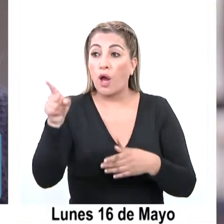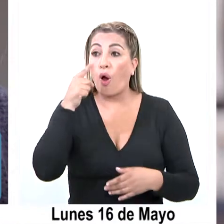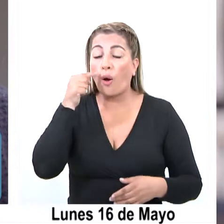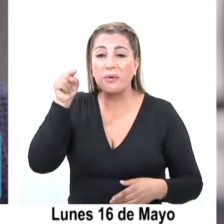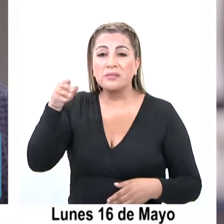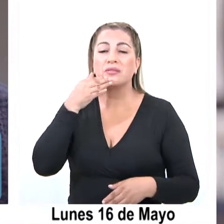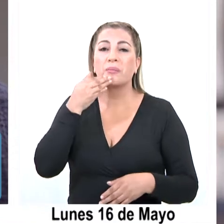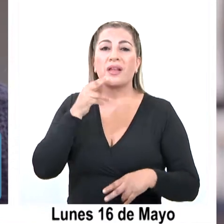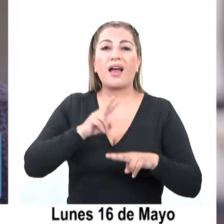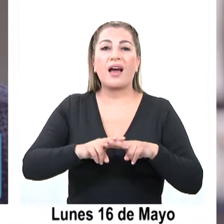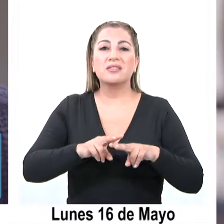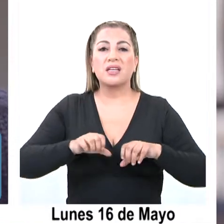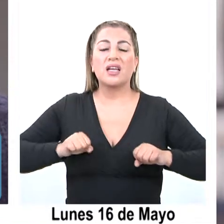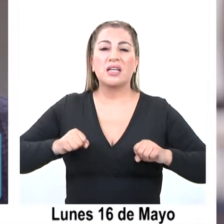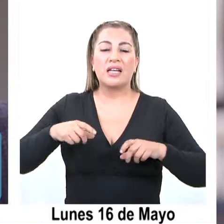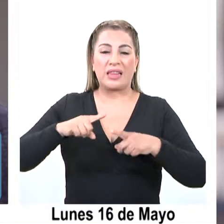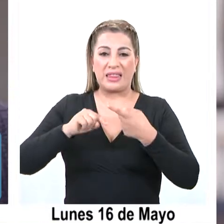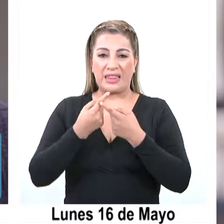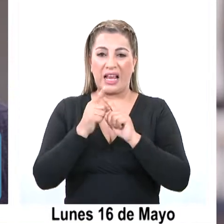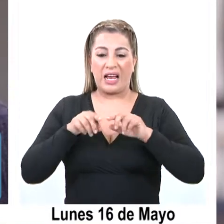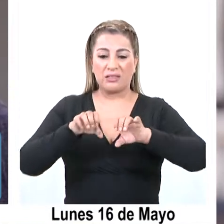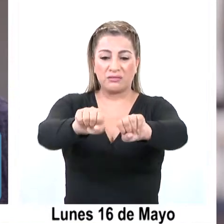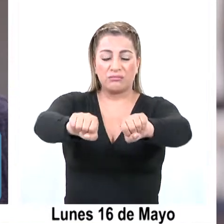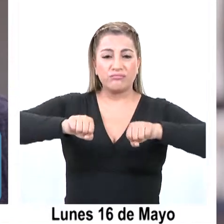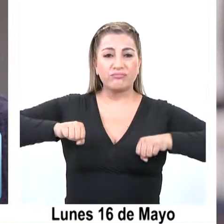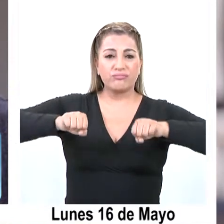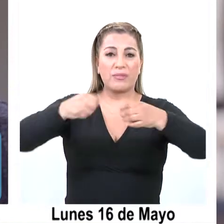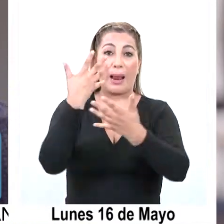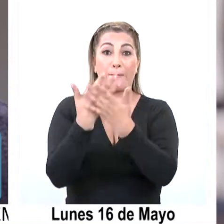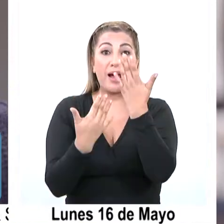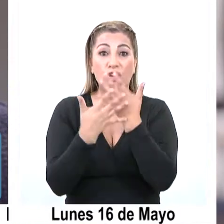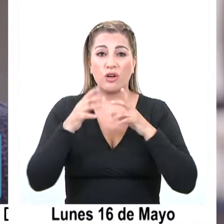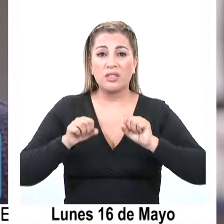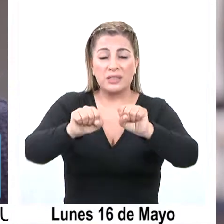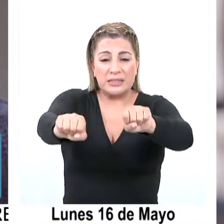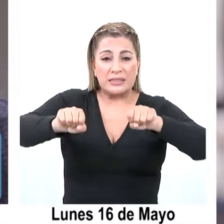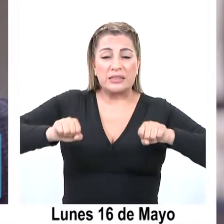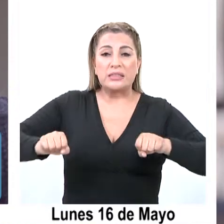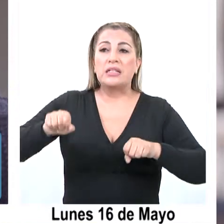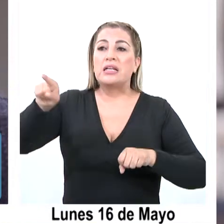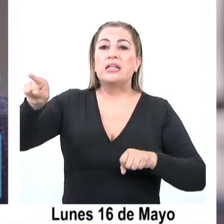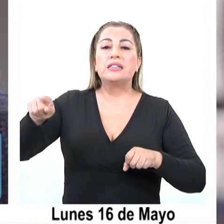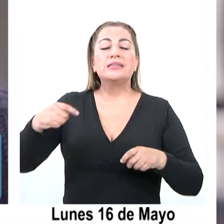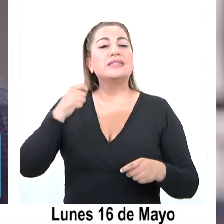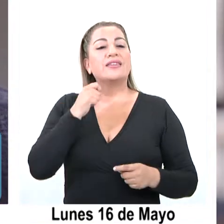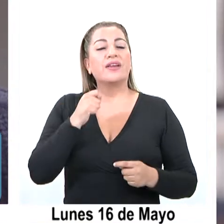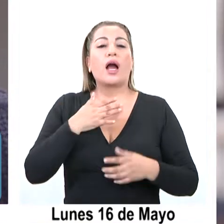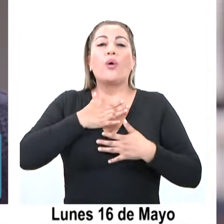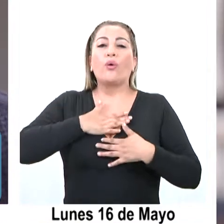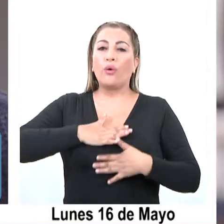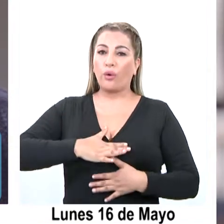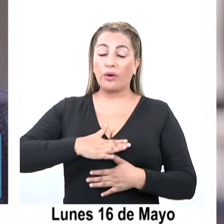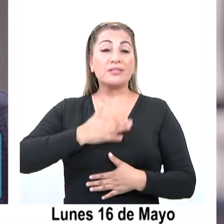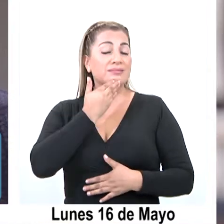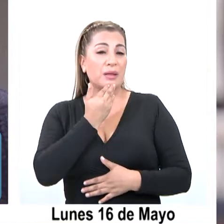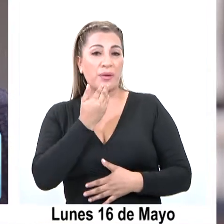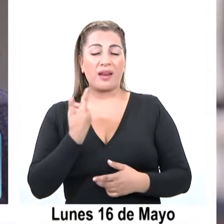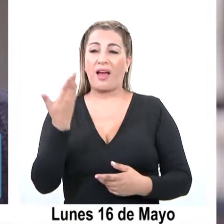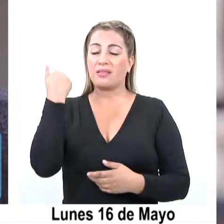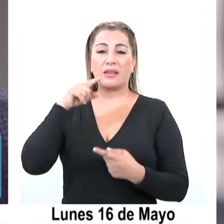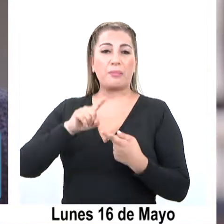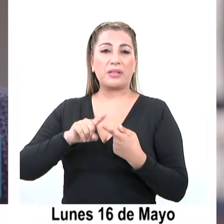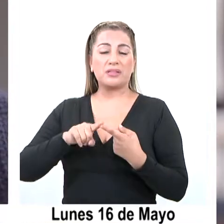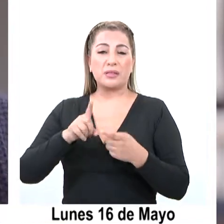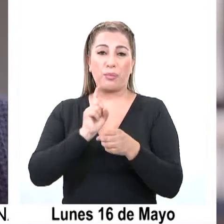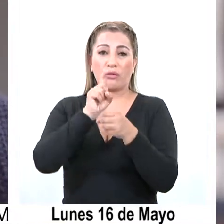hace telares en donde ocupa mucho sus manos, entonces a la vez eso para él es terapia. También participó en un